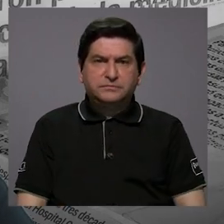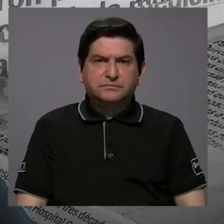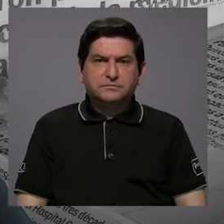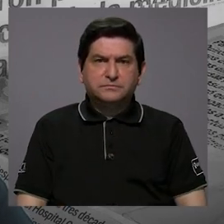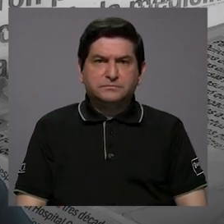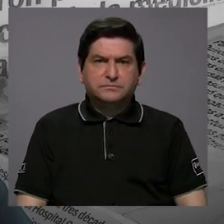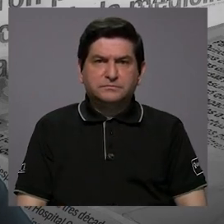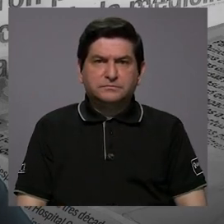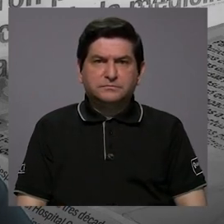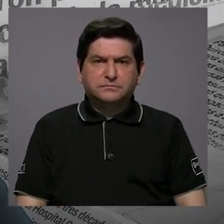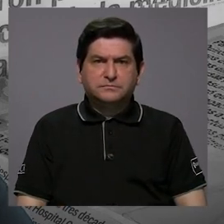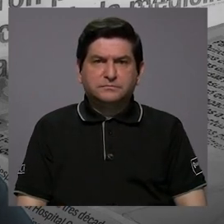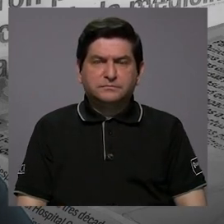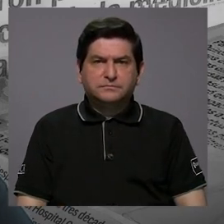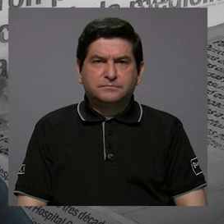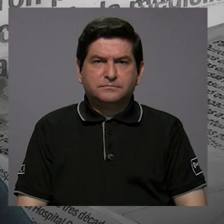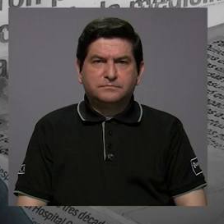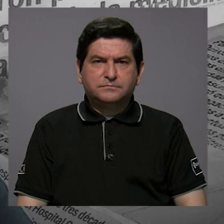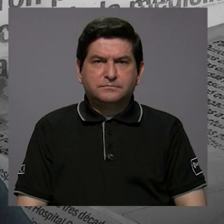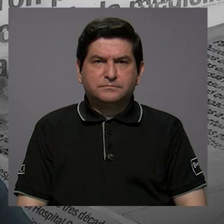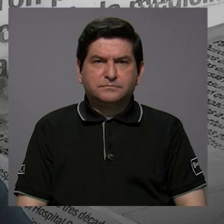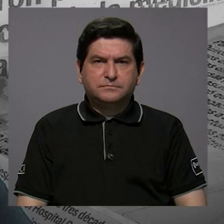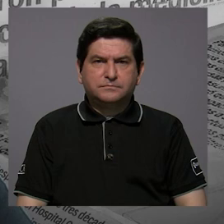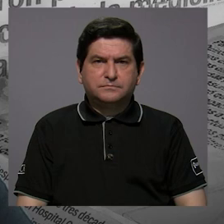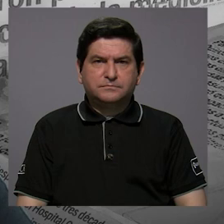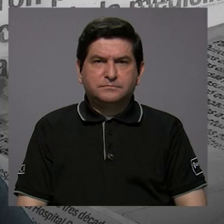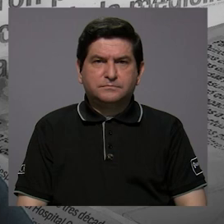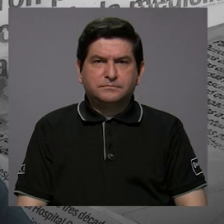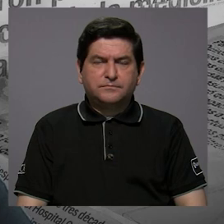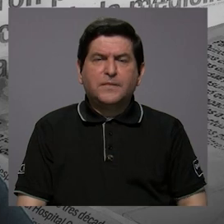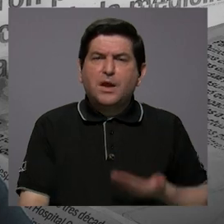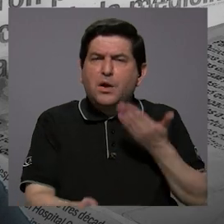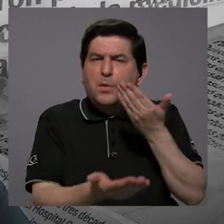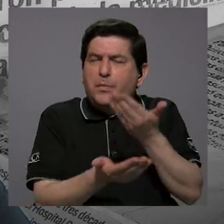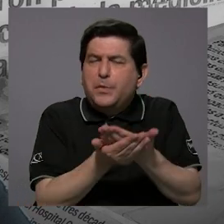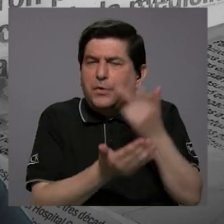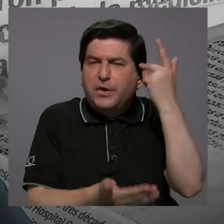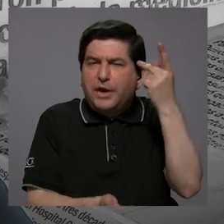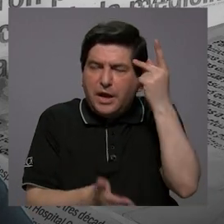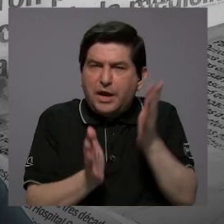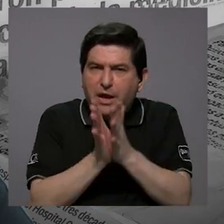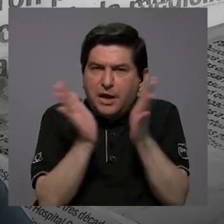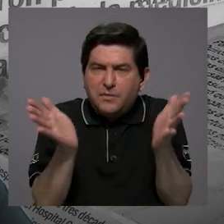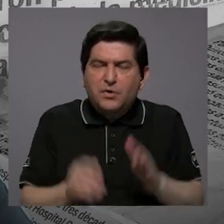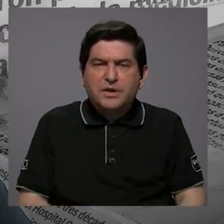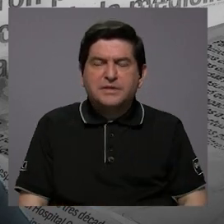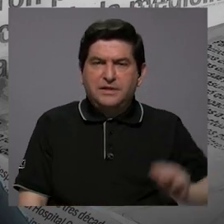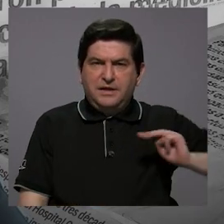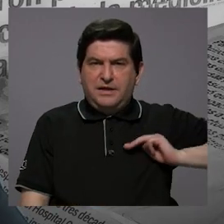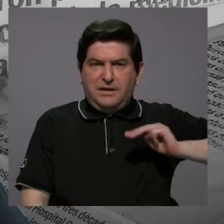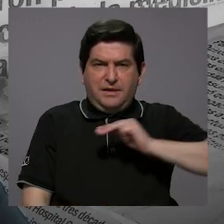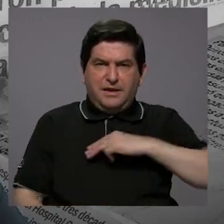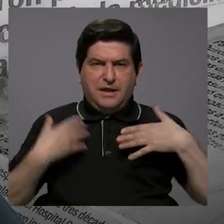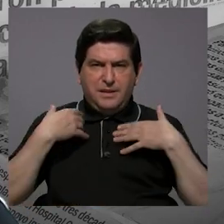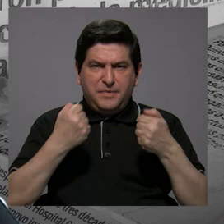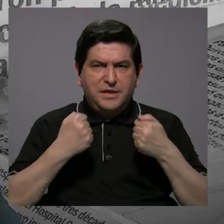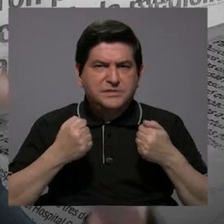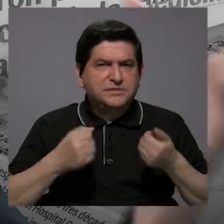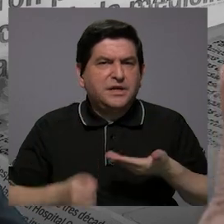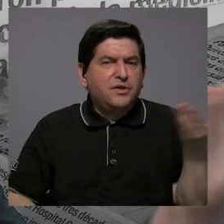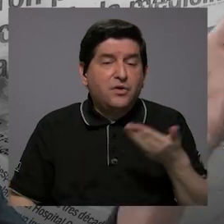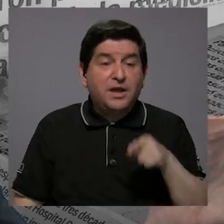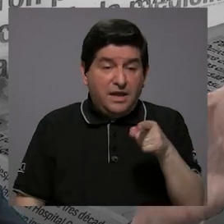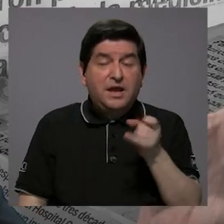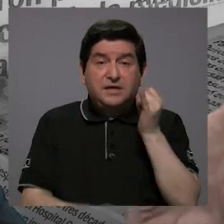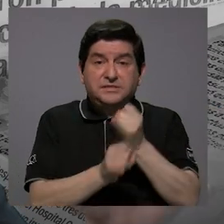¿qué plantean a nivel de, por ejemplo, políticas públicas a nivel del Ministerio de Salud, que es